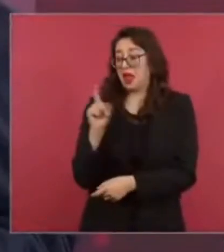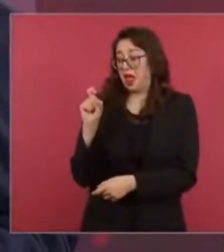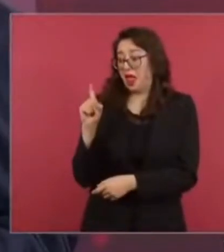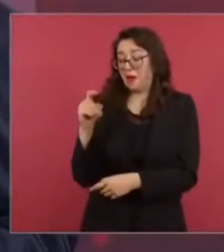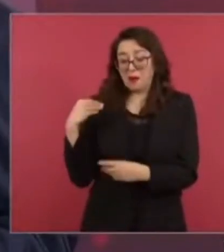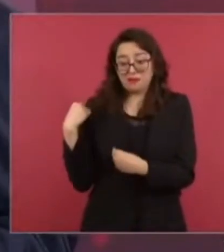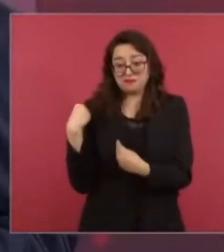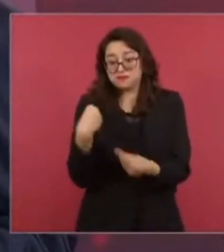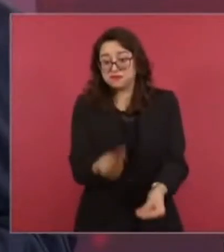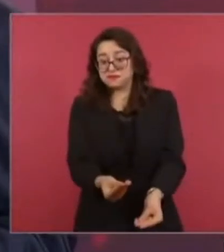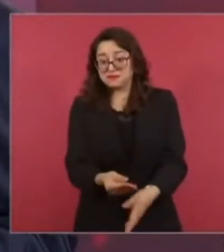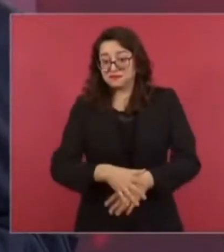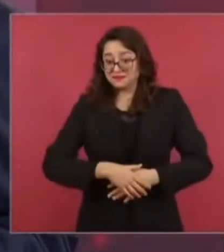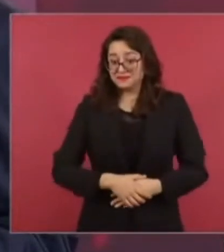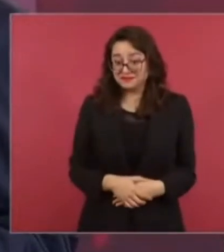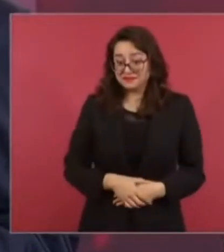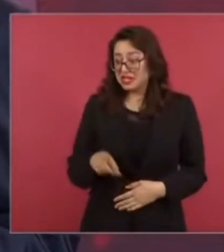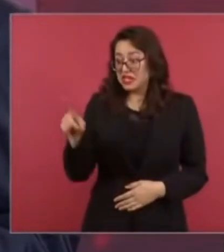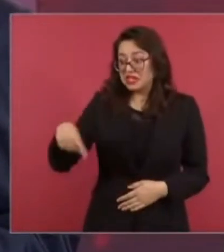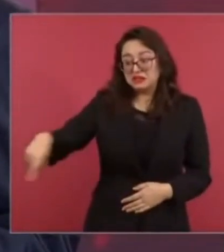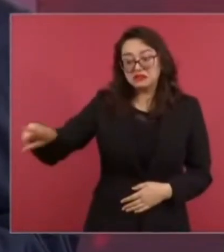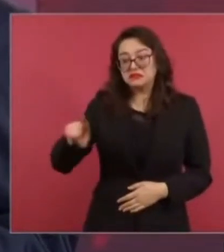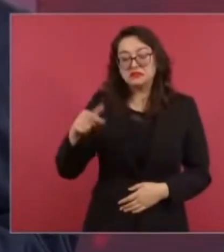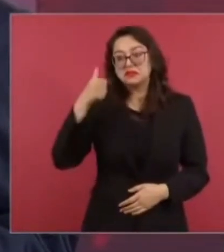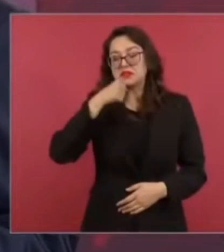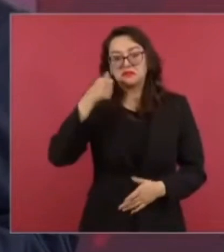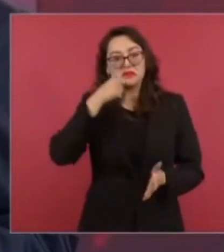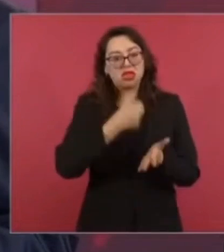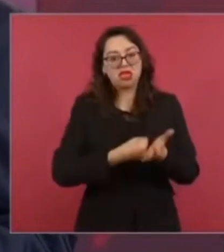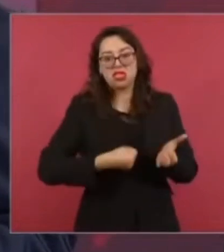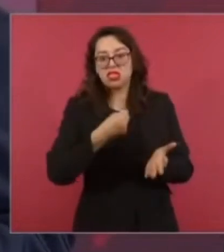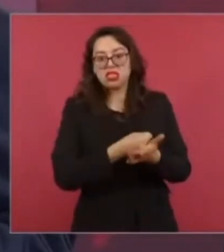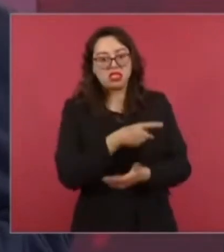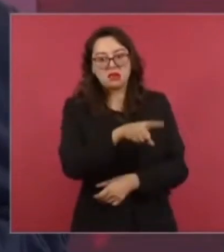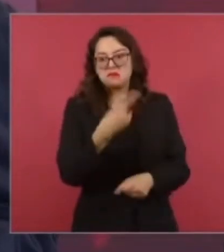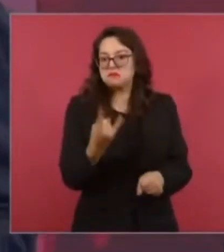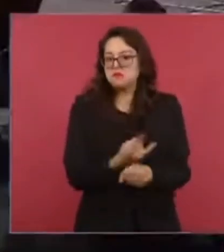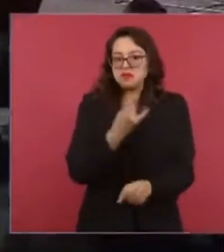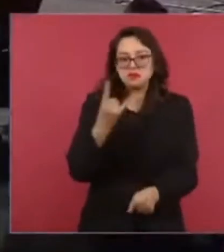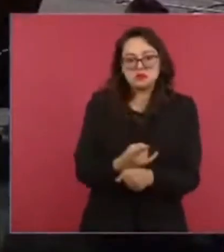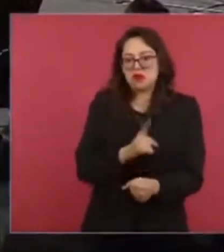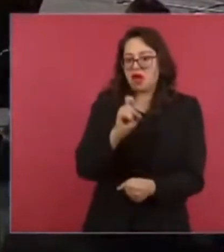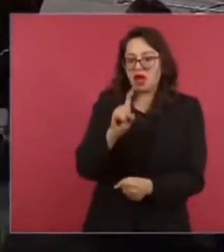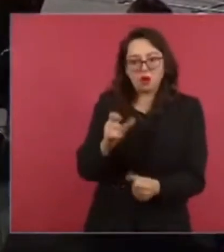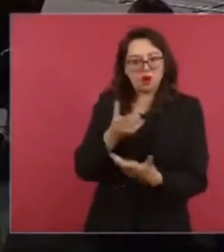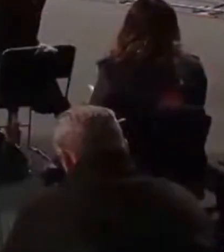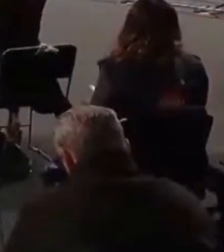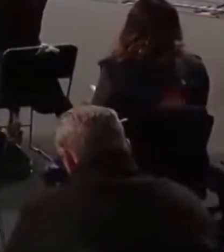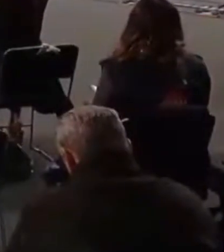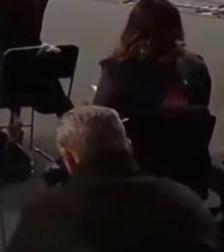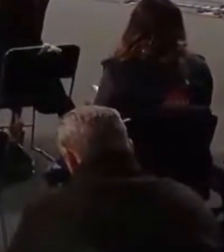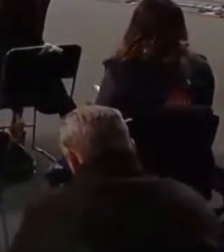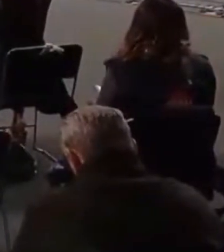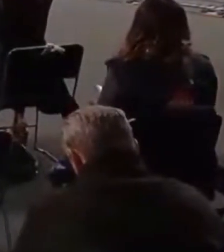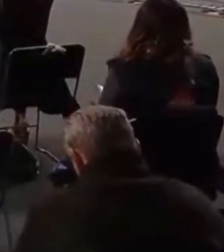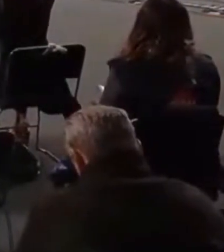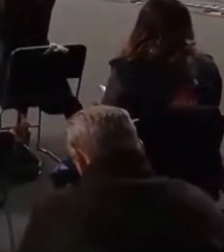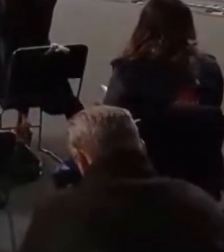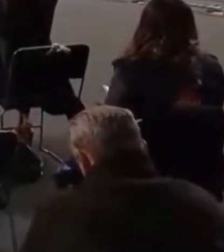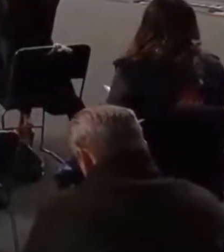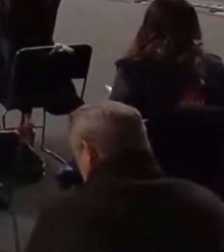demanda de que no están cumpliendo con el contrato